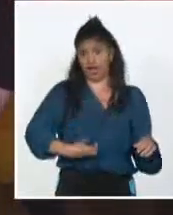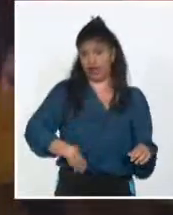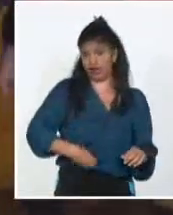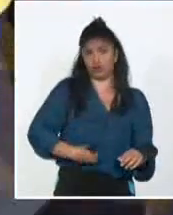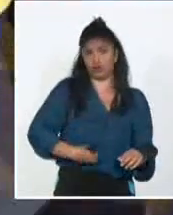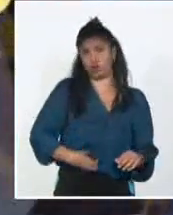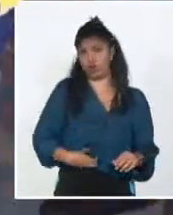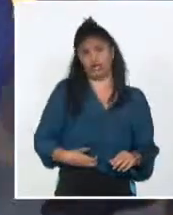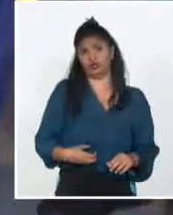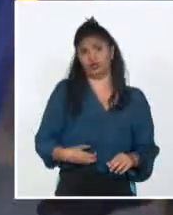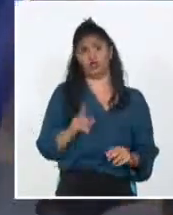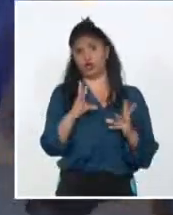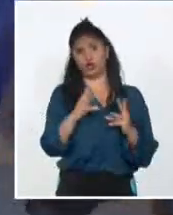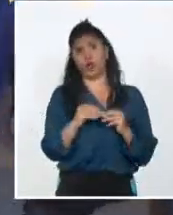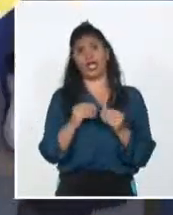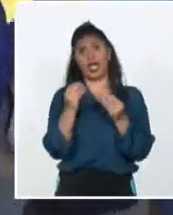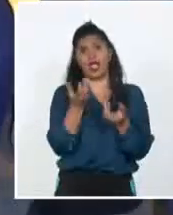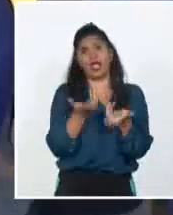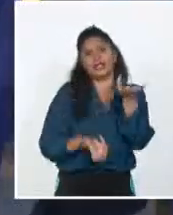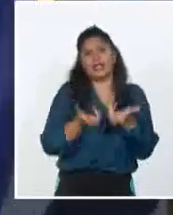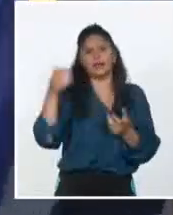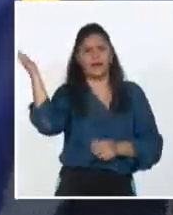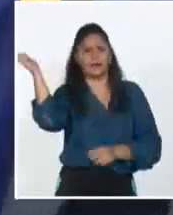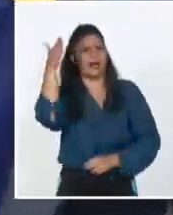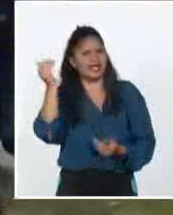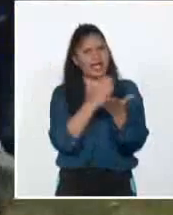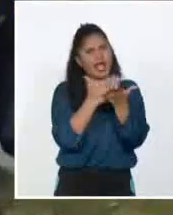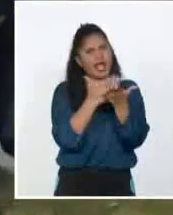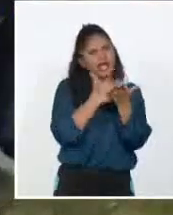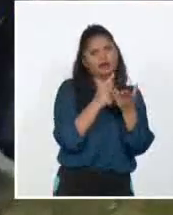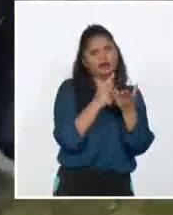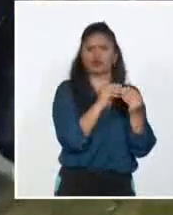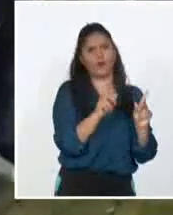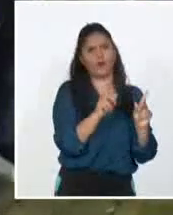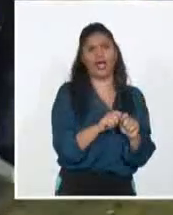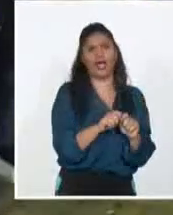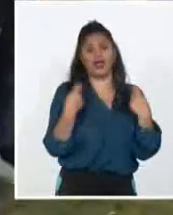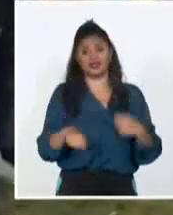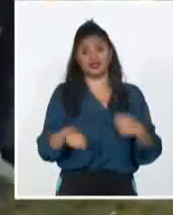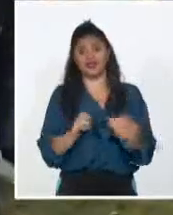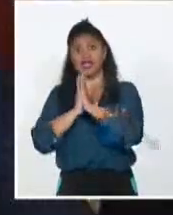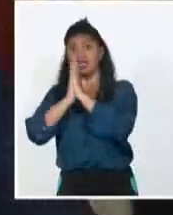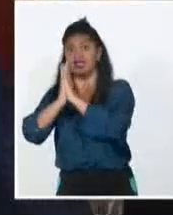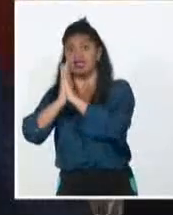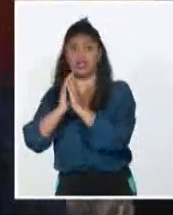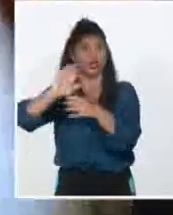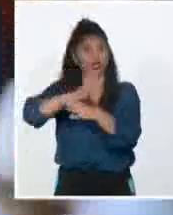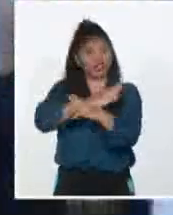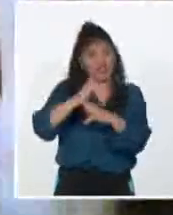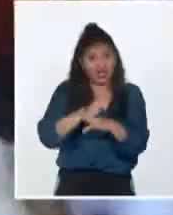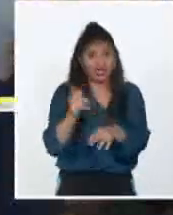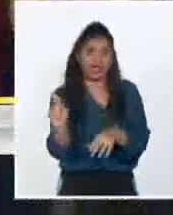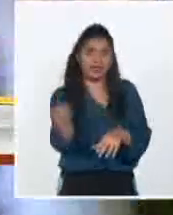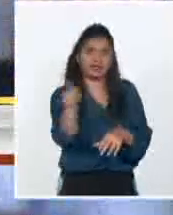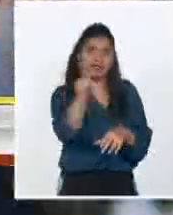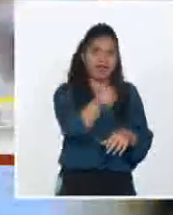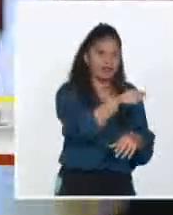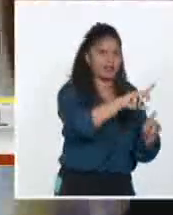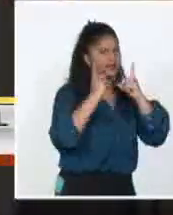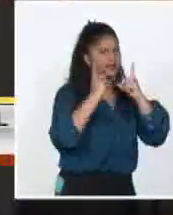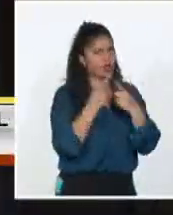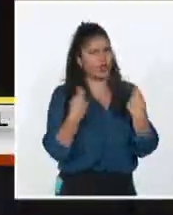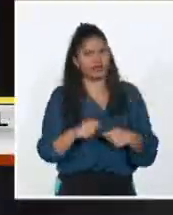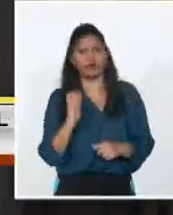difundir valores de tolerancia y convivencia pacífica entre religiones. En similares términos se pronunció en otro comunicado el Ministerio de Relaciones